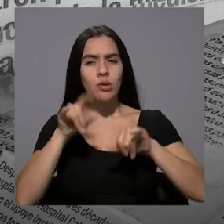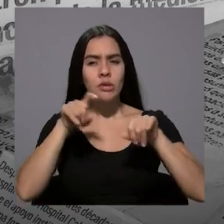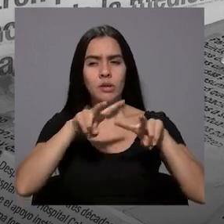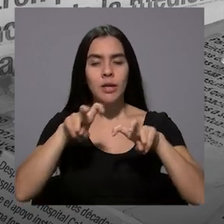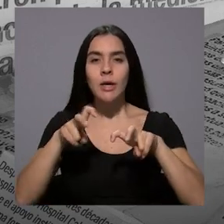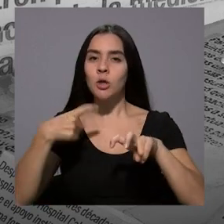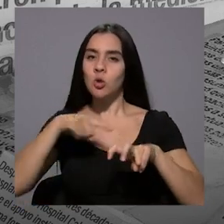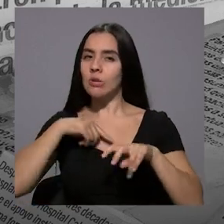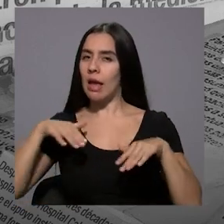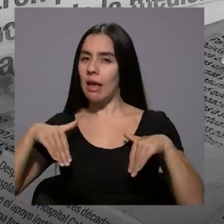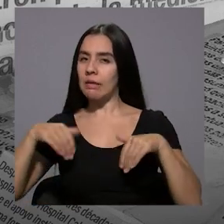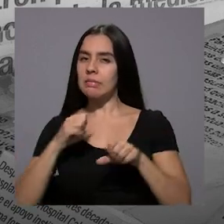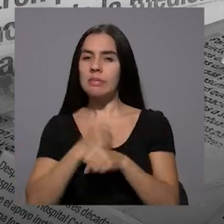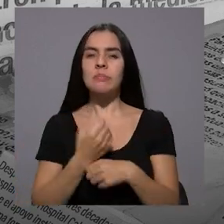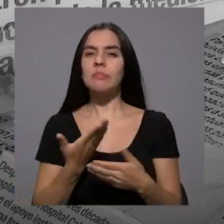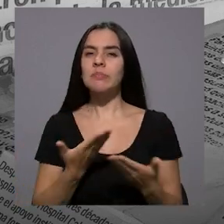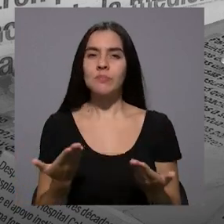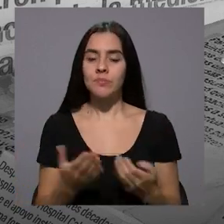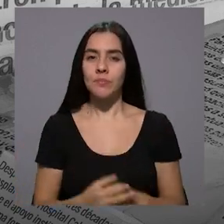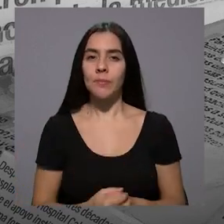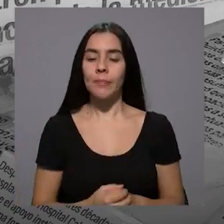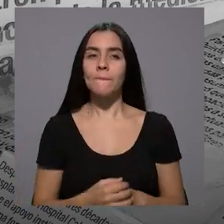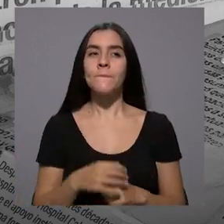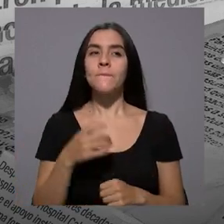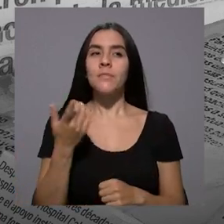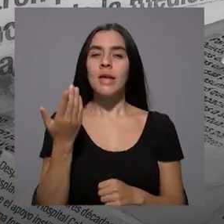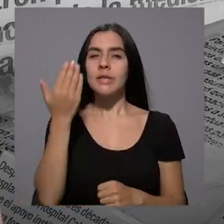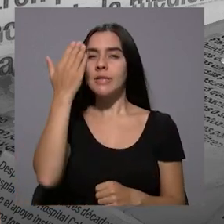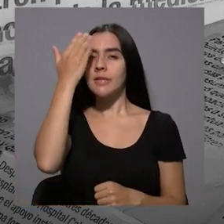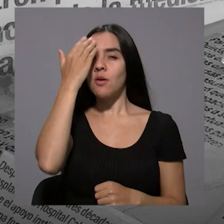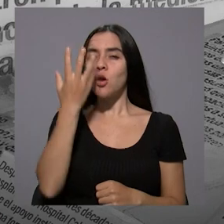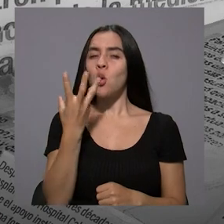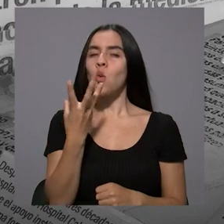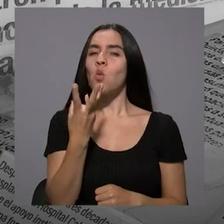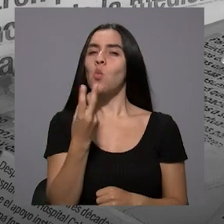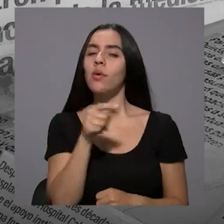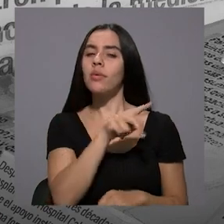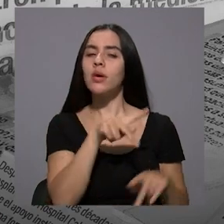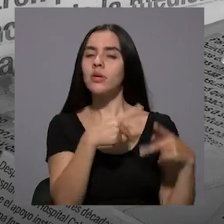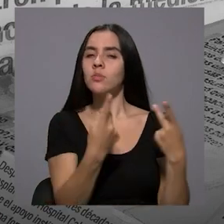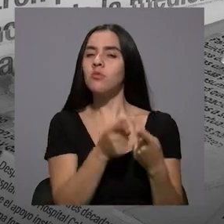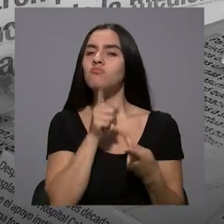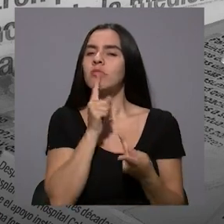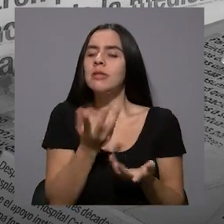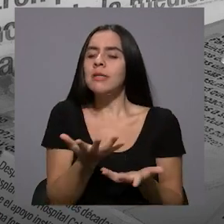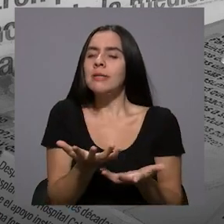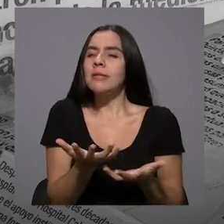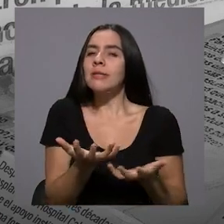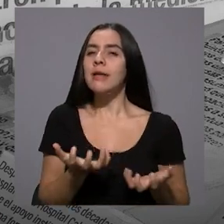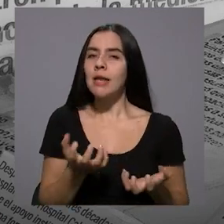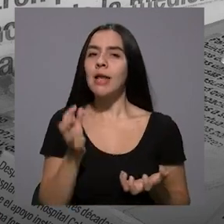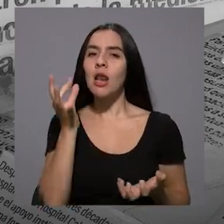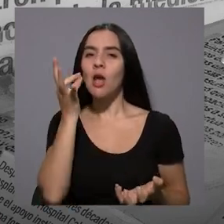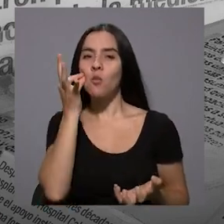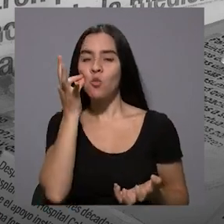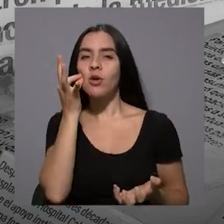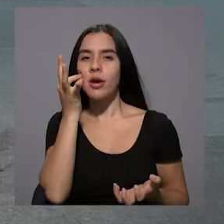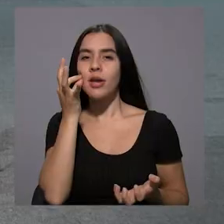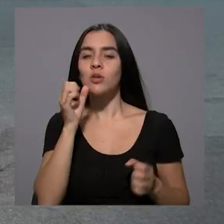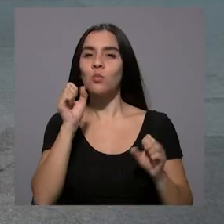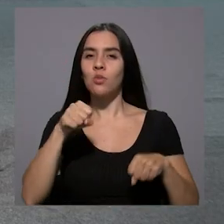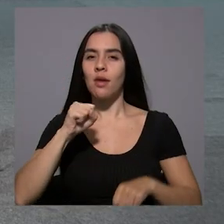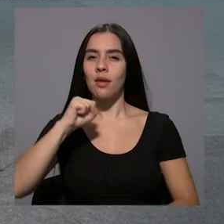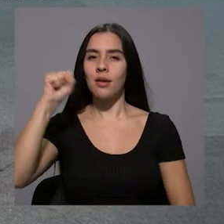todavía no lo hemos podido hacer, es cuánta intención los partidos querían que mujeres gobernaran. ¿Por qué?